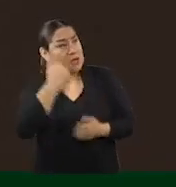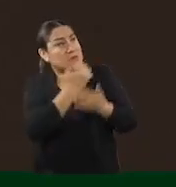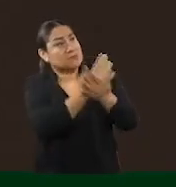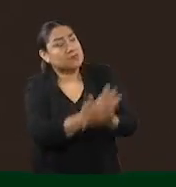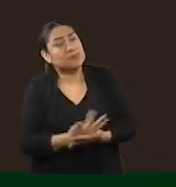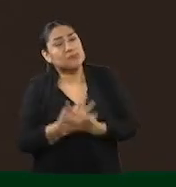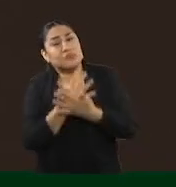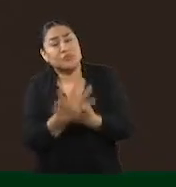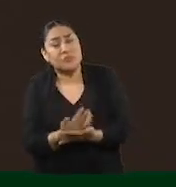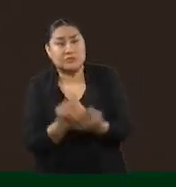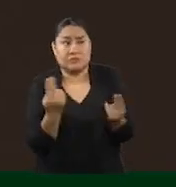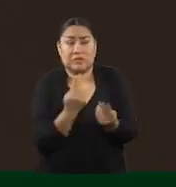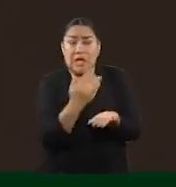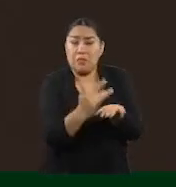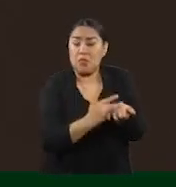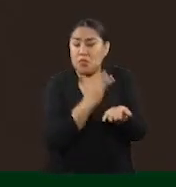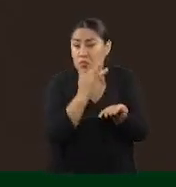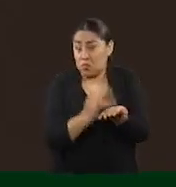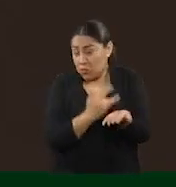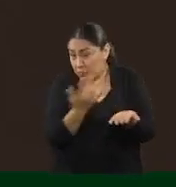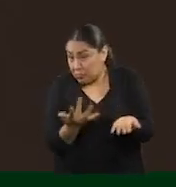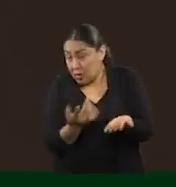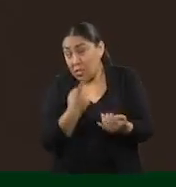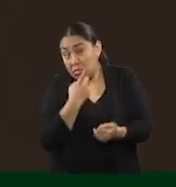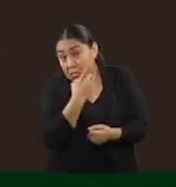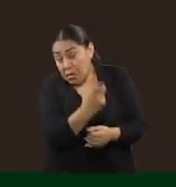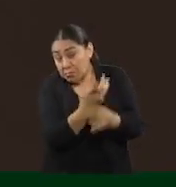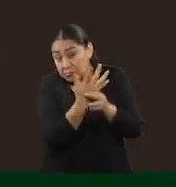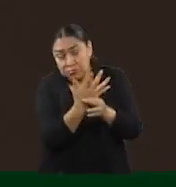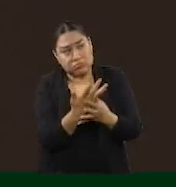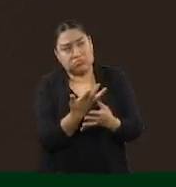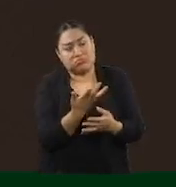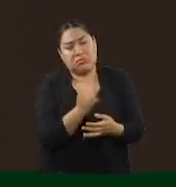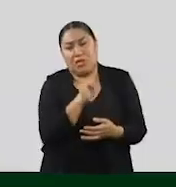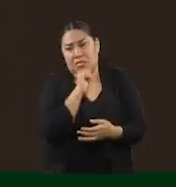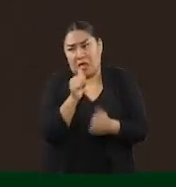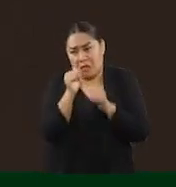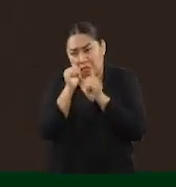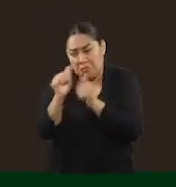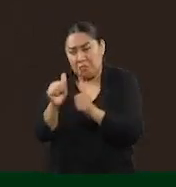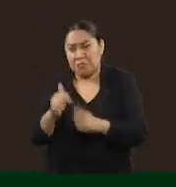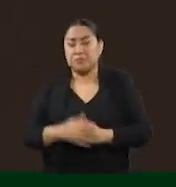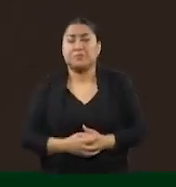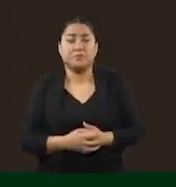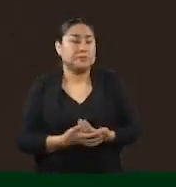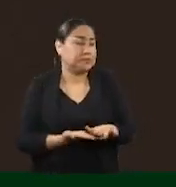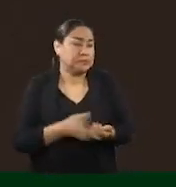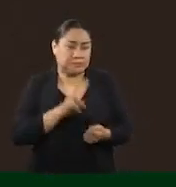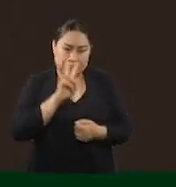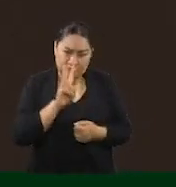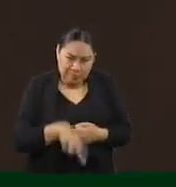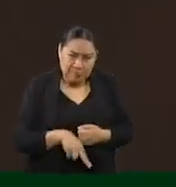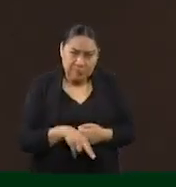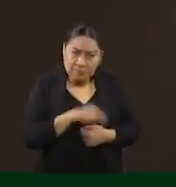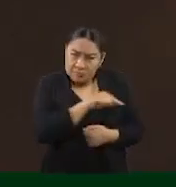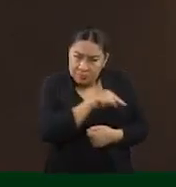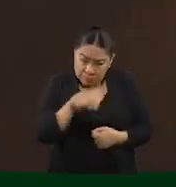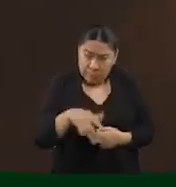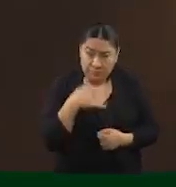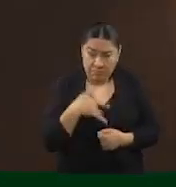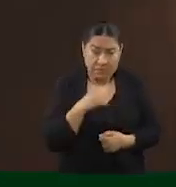buscando el apoyo que aseguran que las autoridades no les han dado. En realidad están asumiendo la